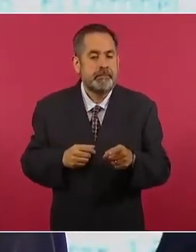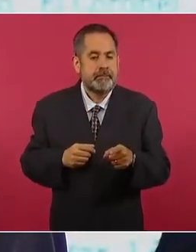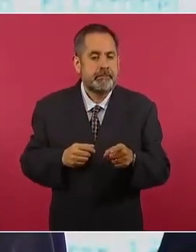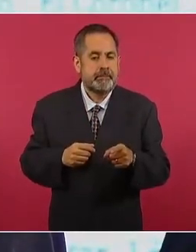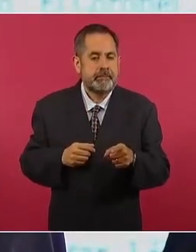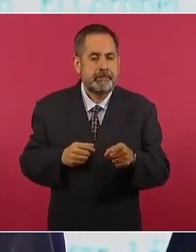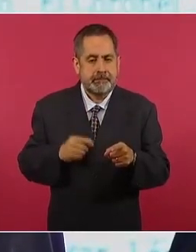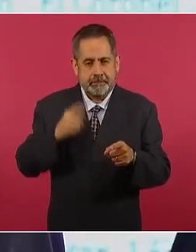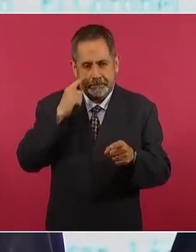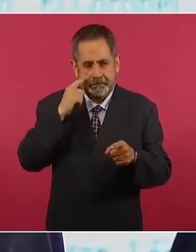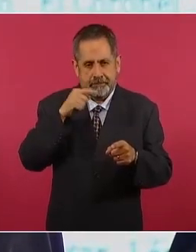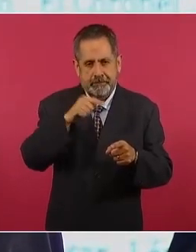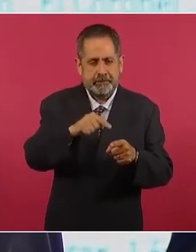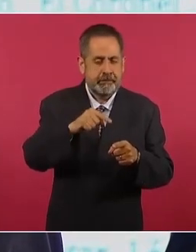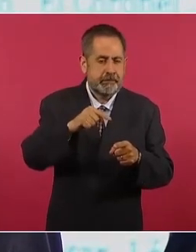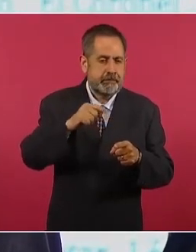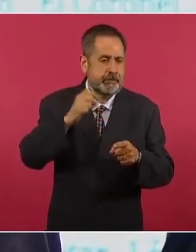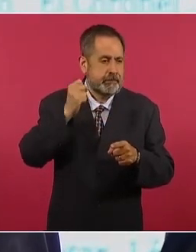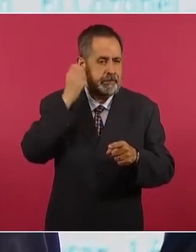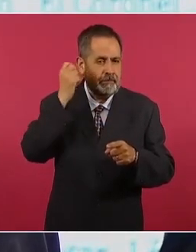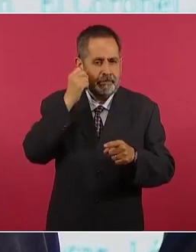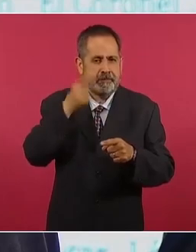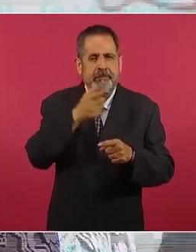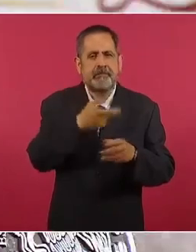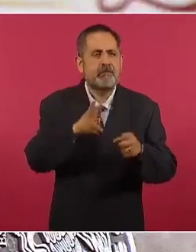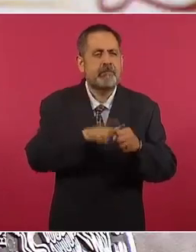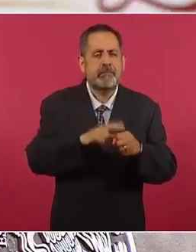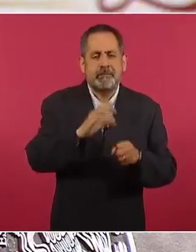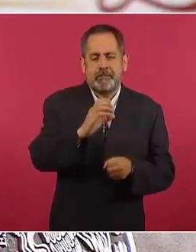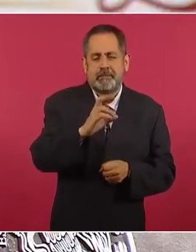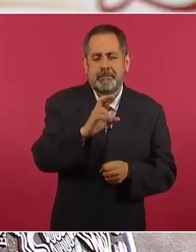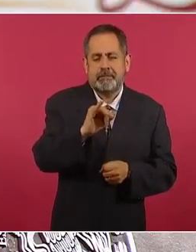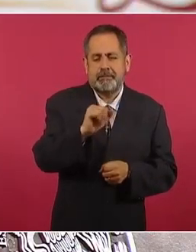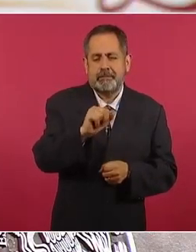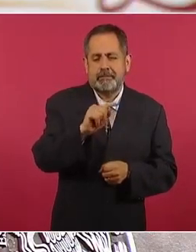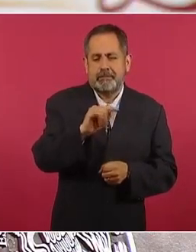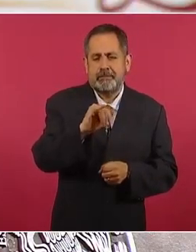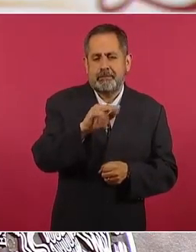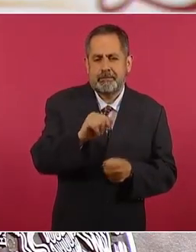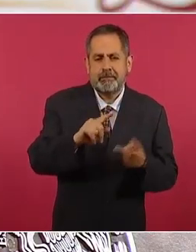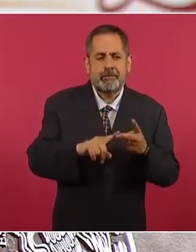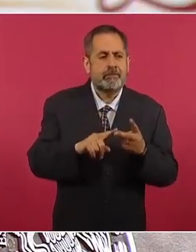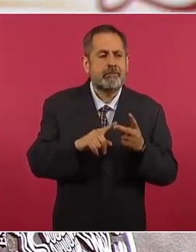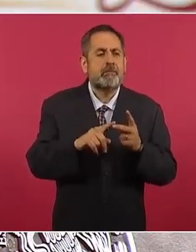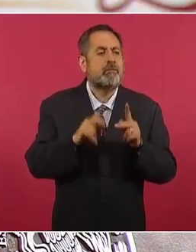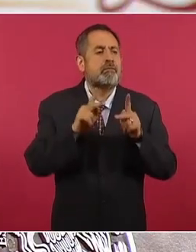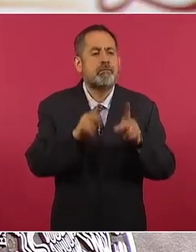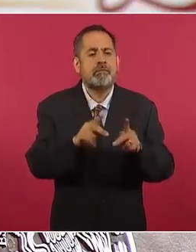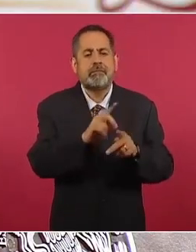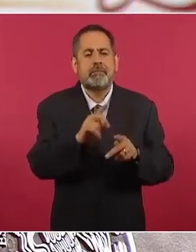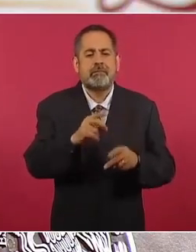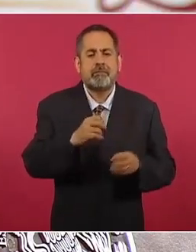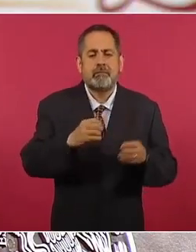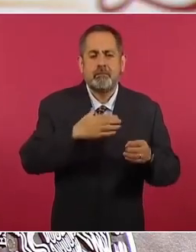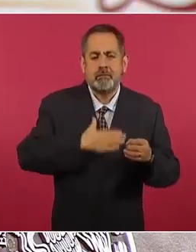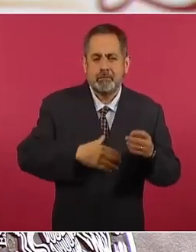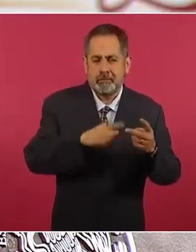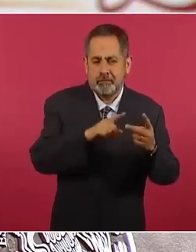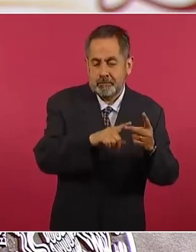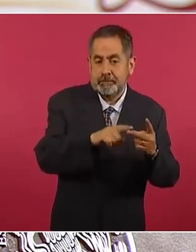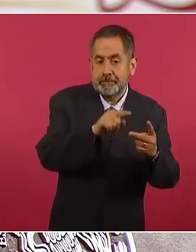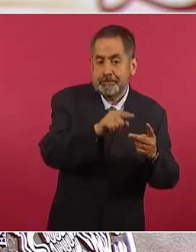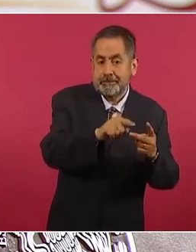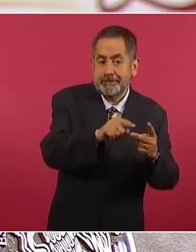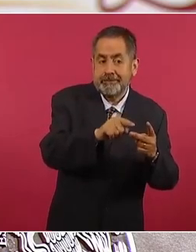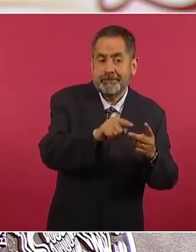en la conferencia de prensa, en el Hospital Cristina, en otros sitios como el Puente del Palacio de Justicia, de los elementos de